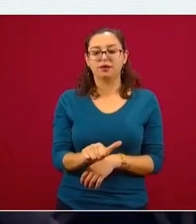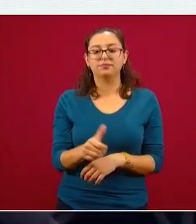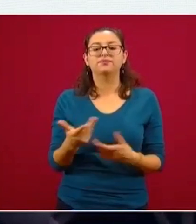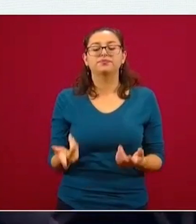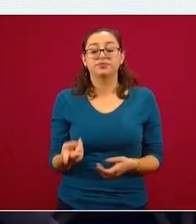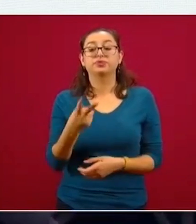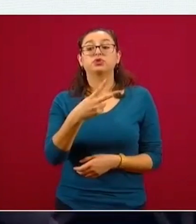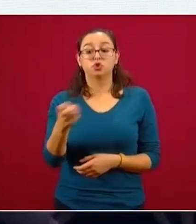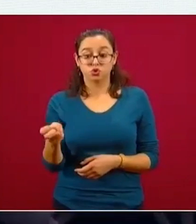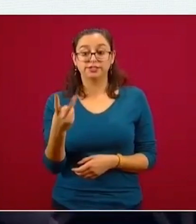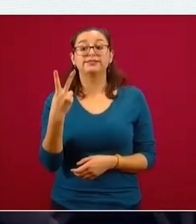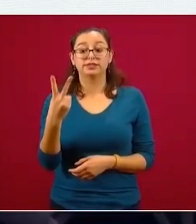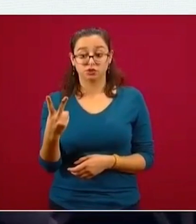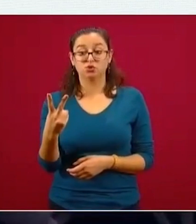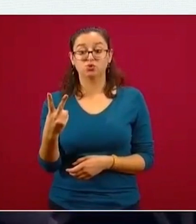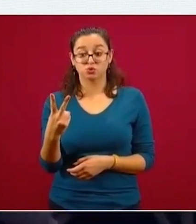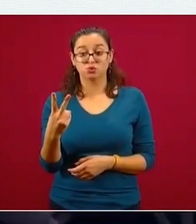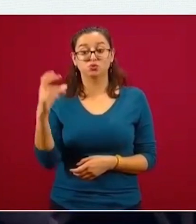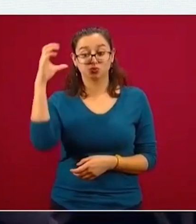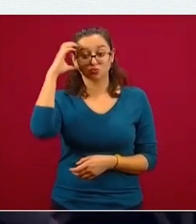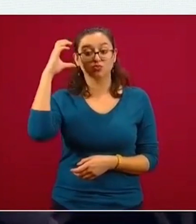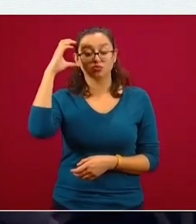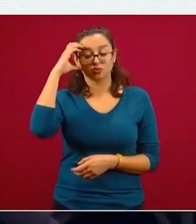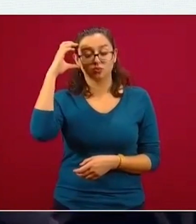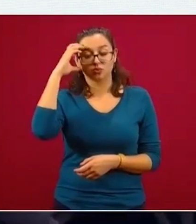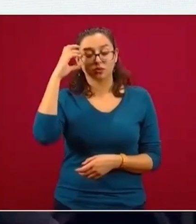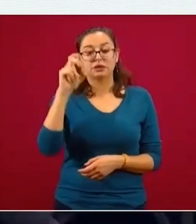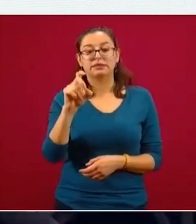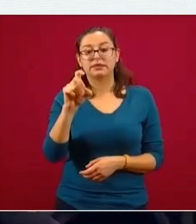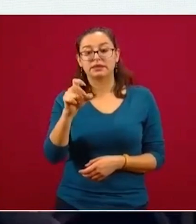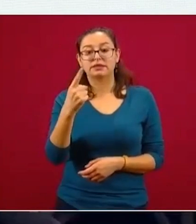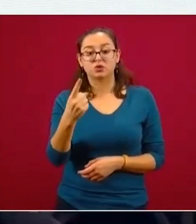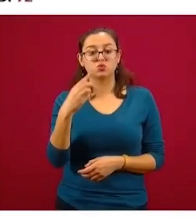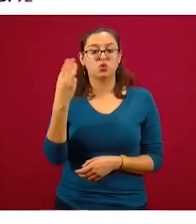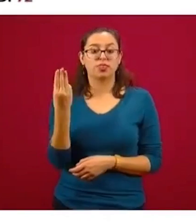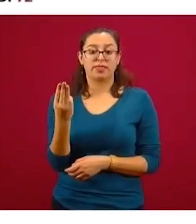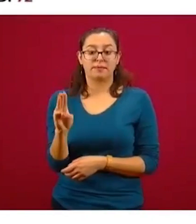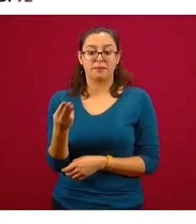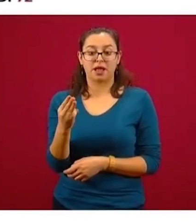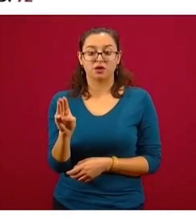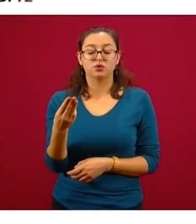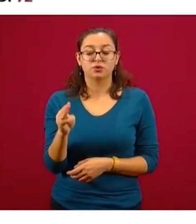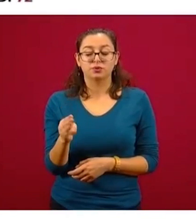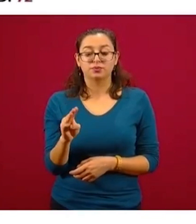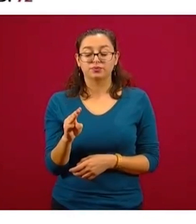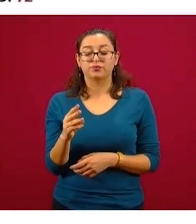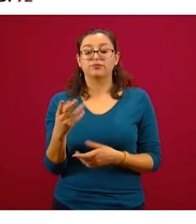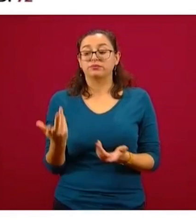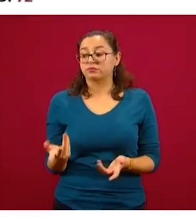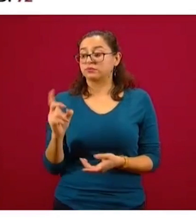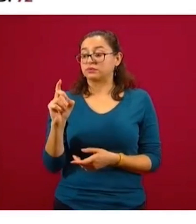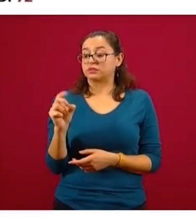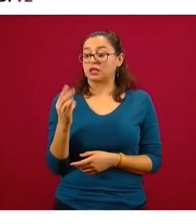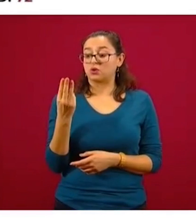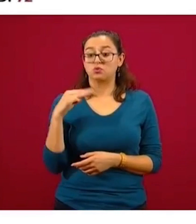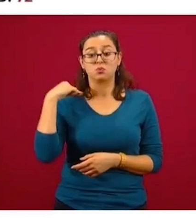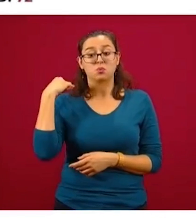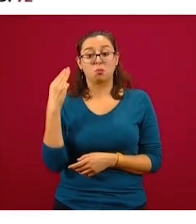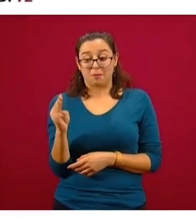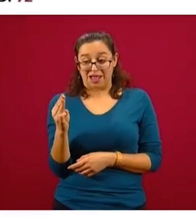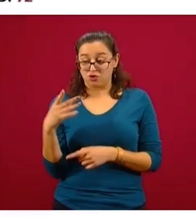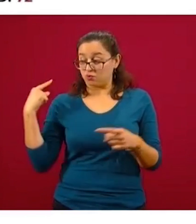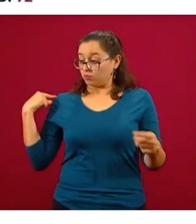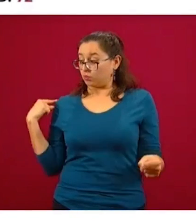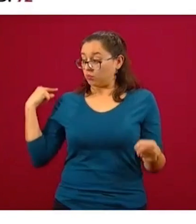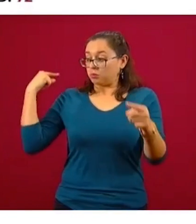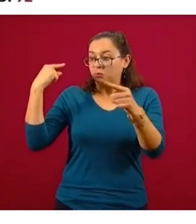202 camas ocupadas y esto fue el día 31 de mayo. Desde el 31 de mayo hasta la fecha, hemos sido